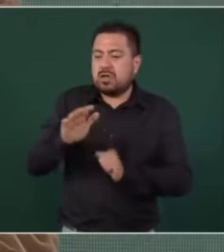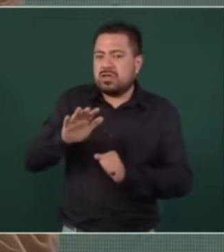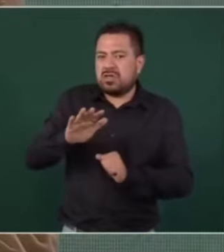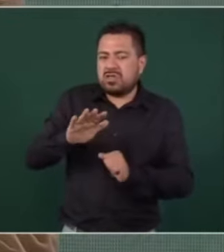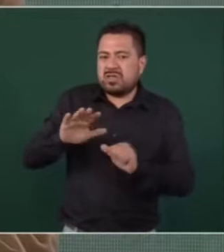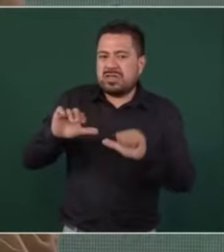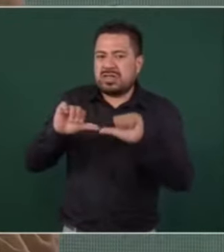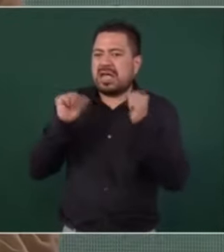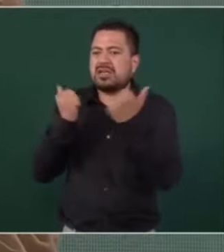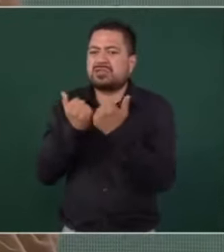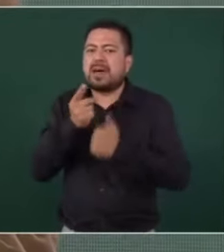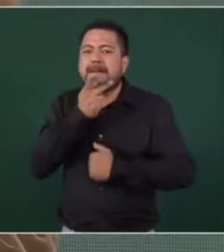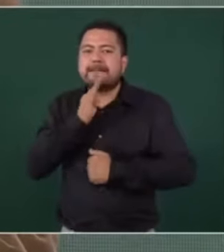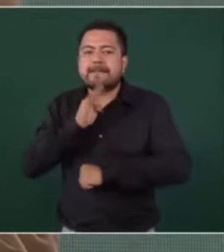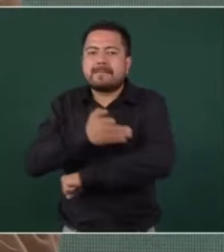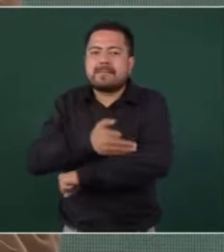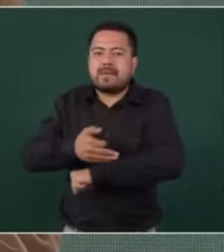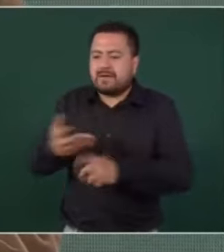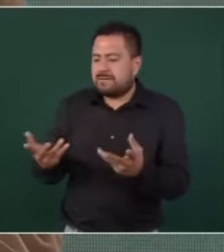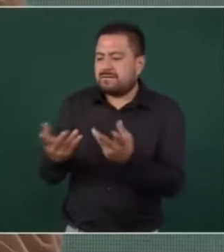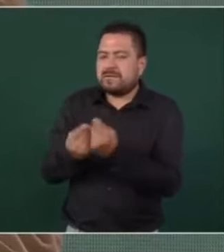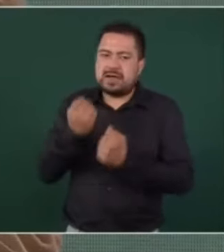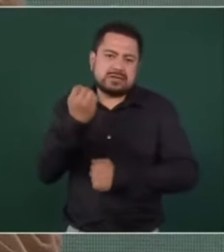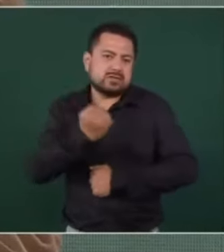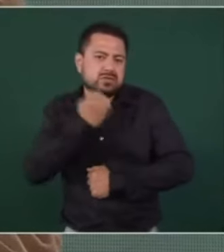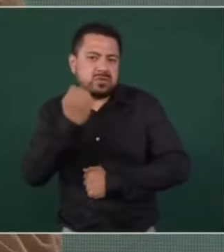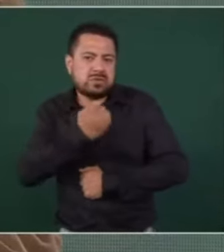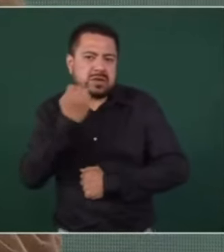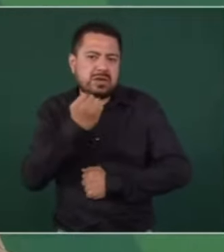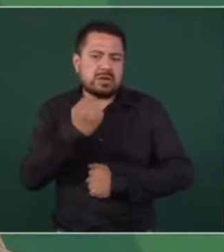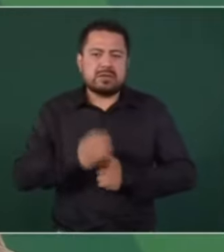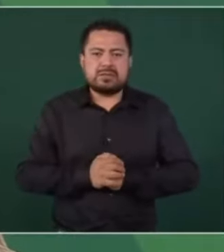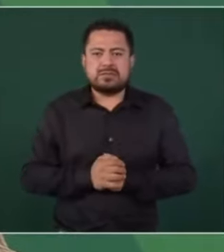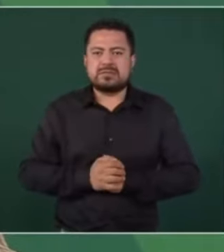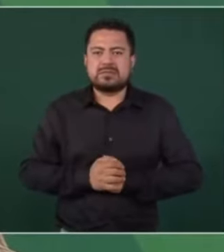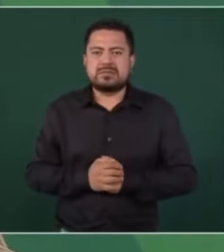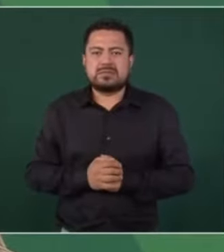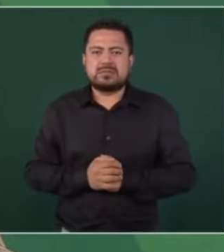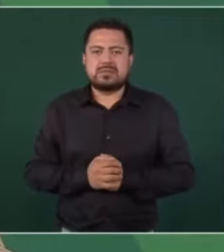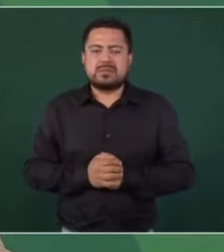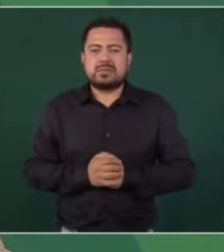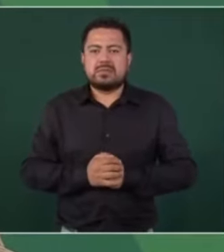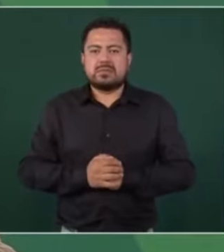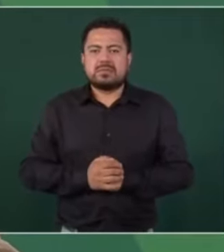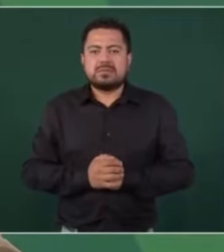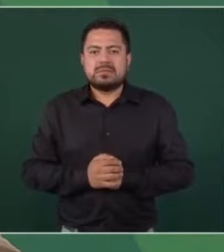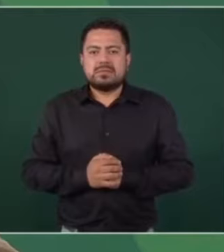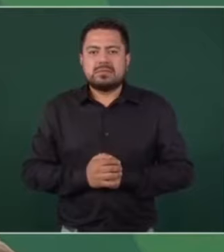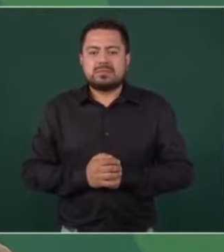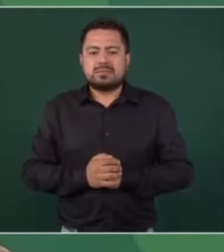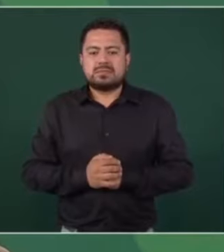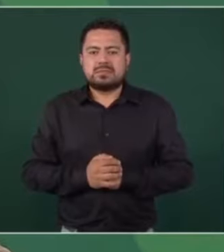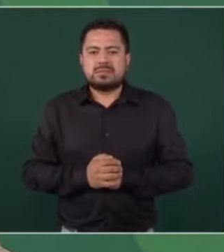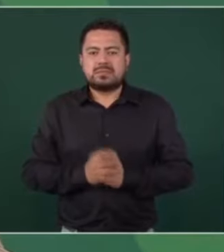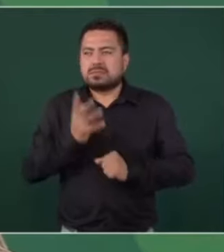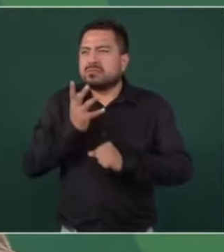madres y de padres de familia, de todas las escuelas, la